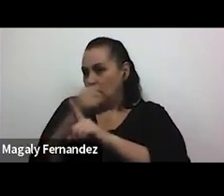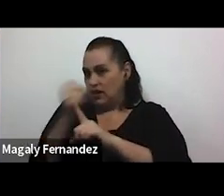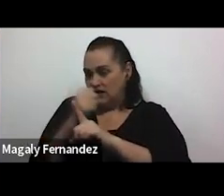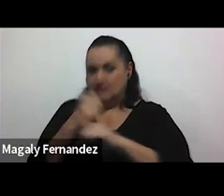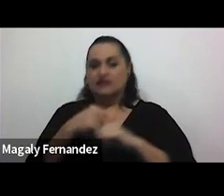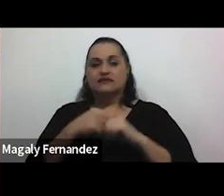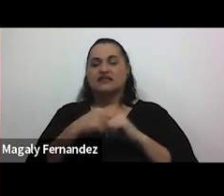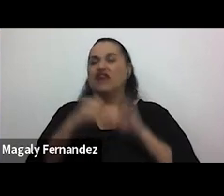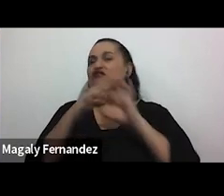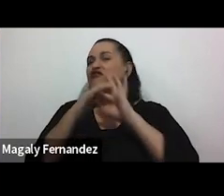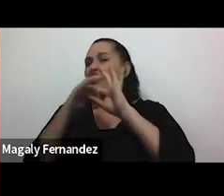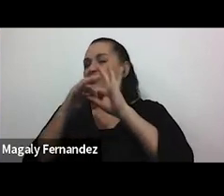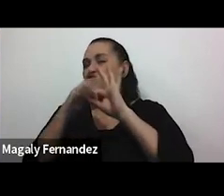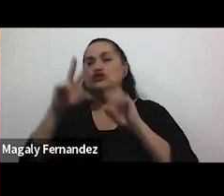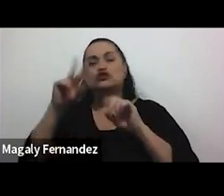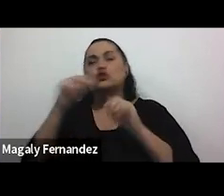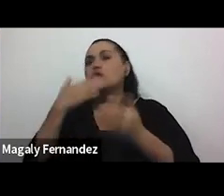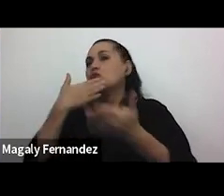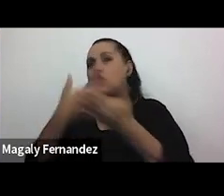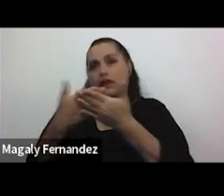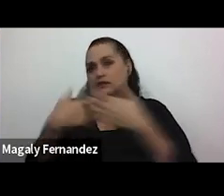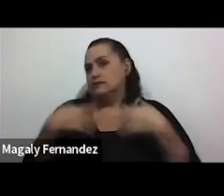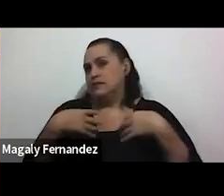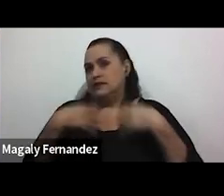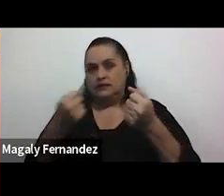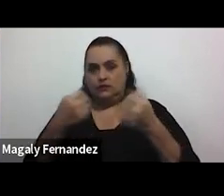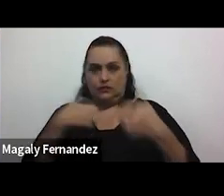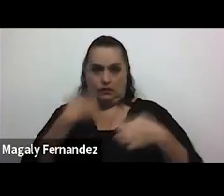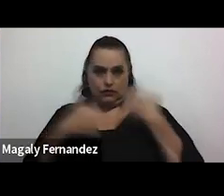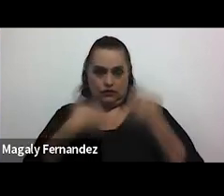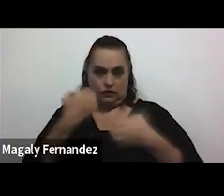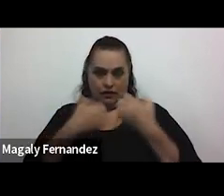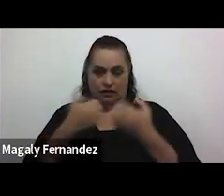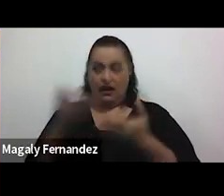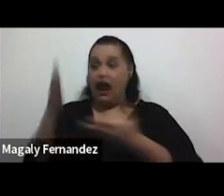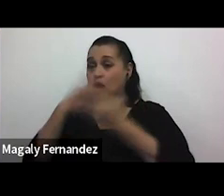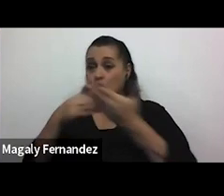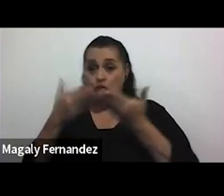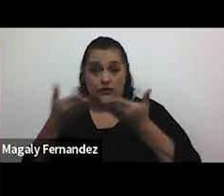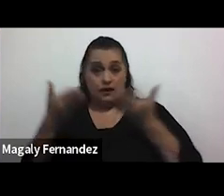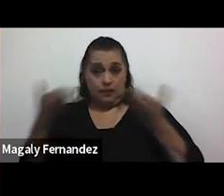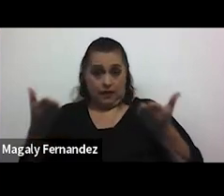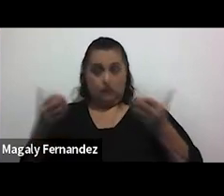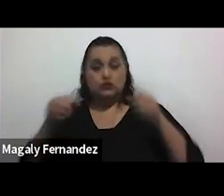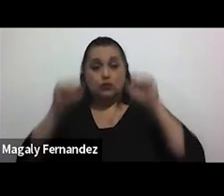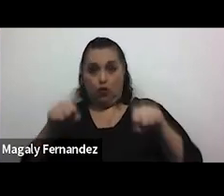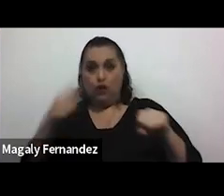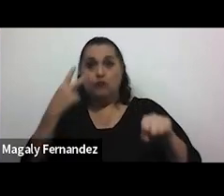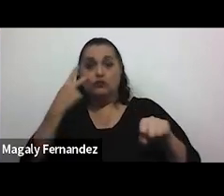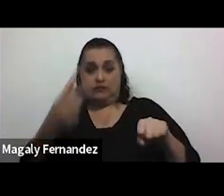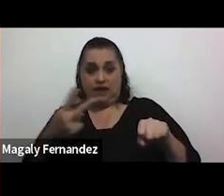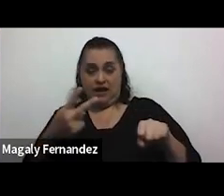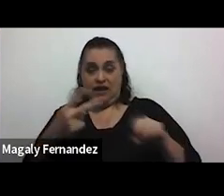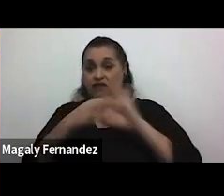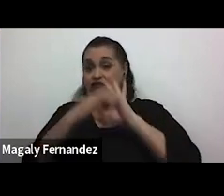relaciones perjudiciales para nuestra salud emocional entonces algunos de los elementos que podemos evidenciar cuando una